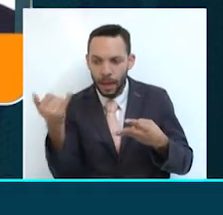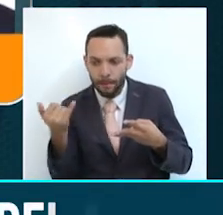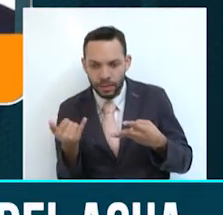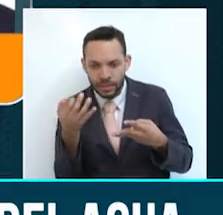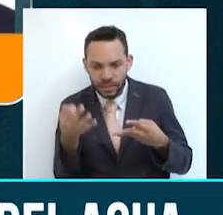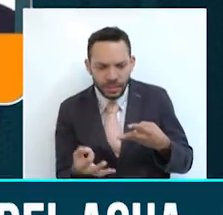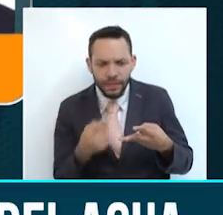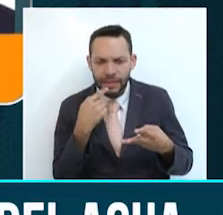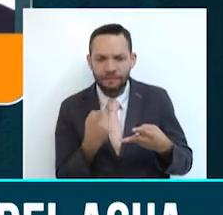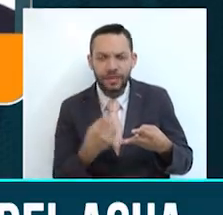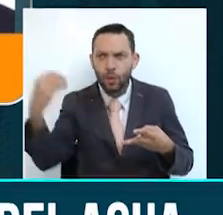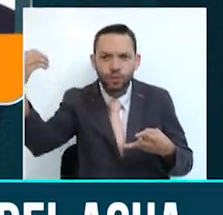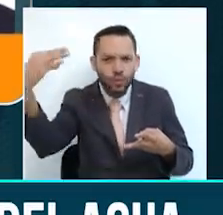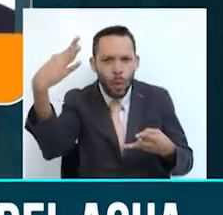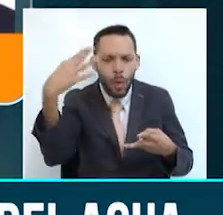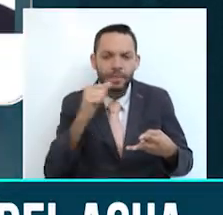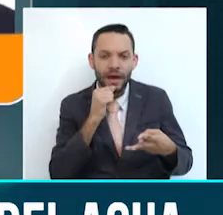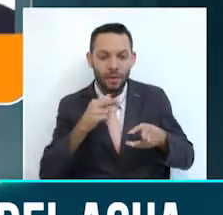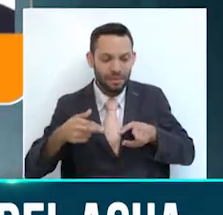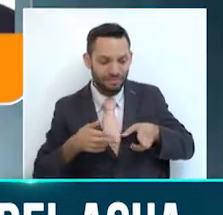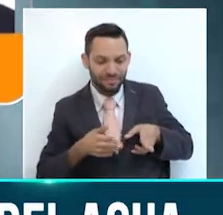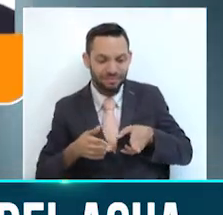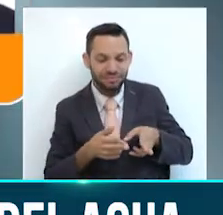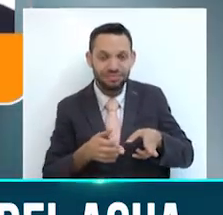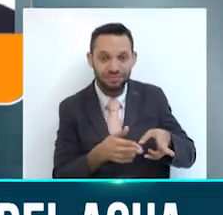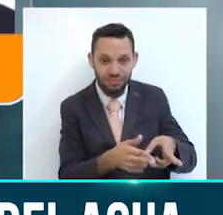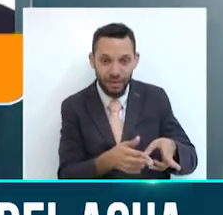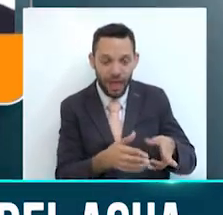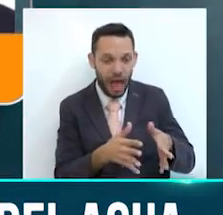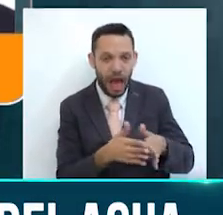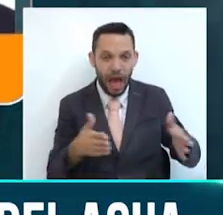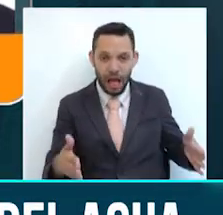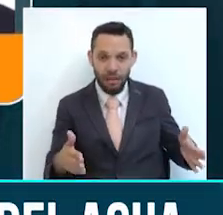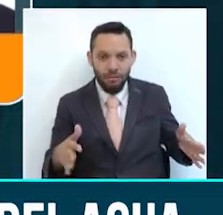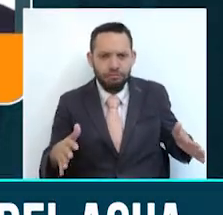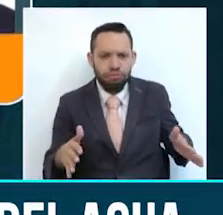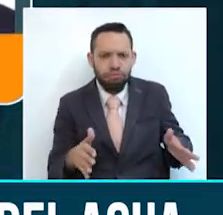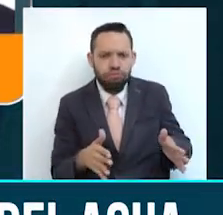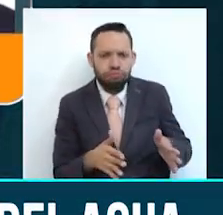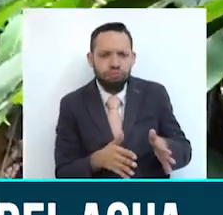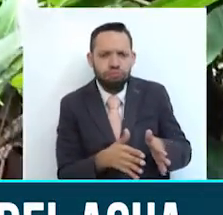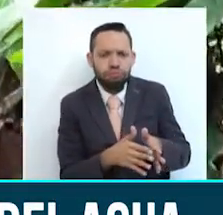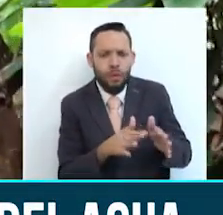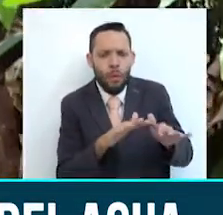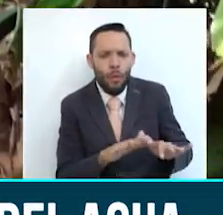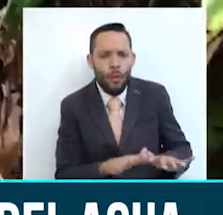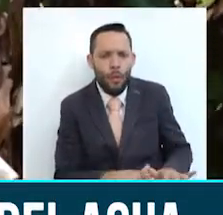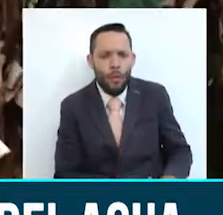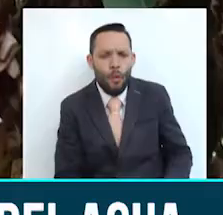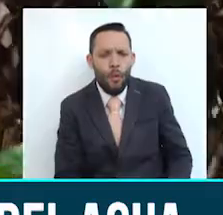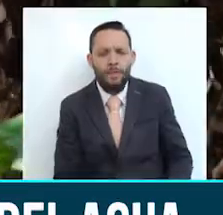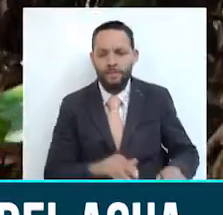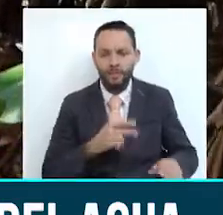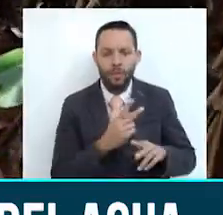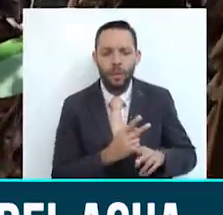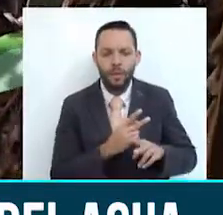considerables en las fuentes de agua que suministran a la zona rural de esos municipios. Entre tanto, la medida